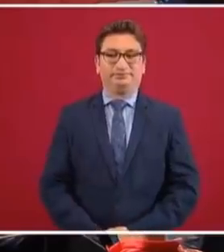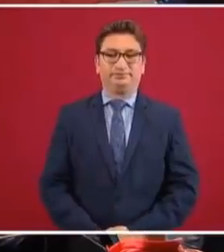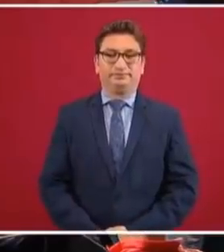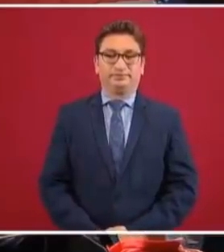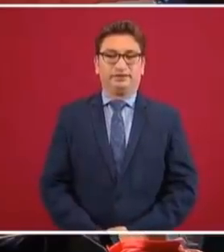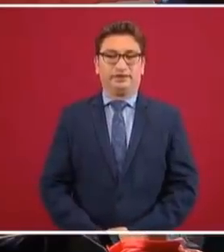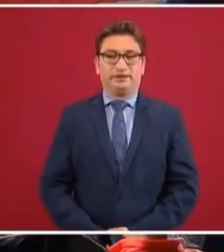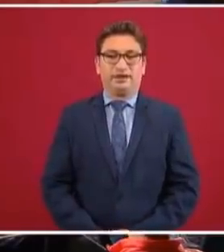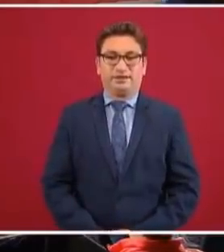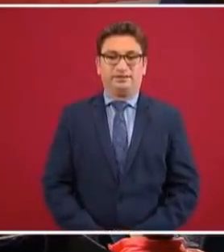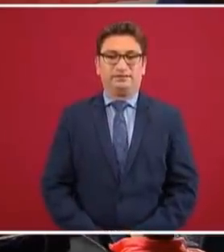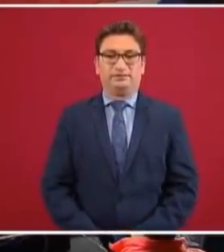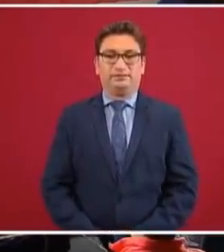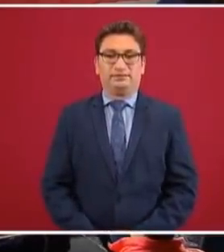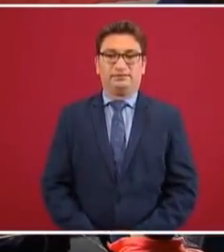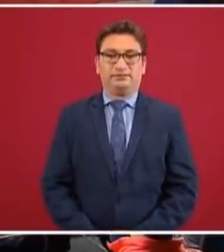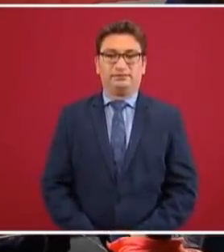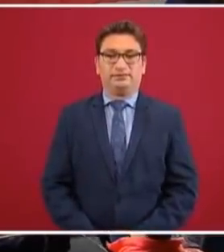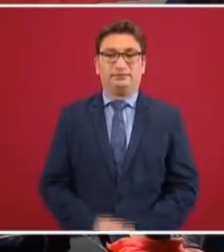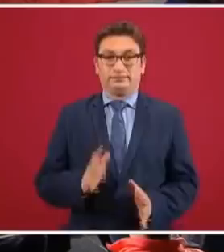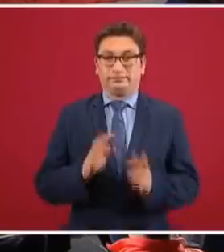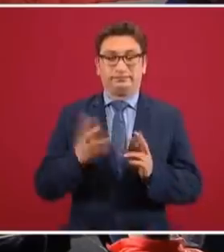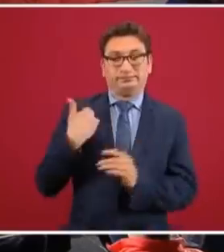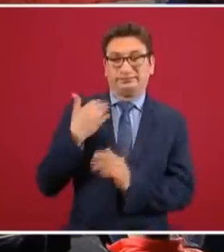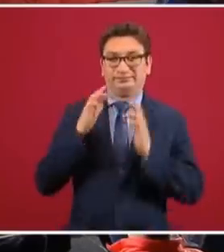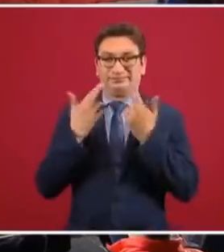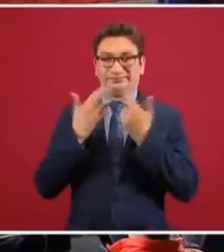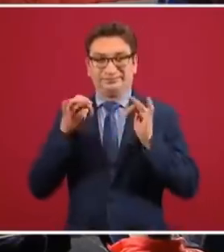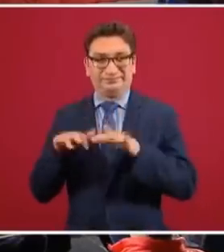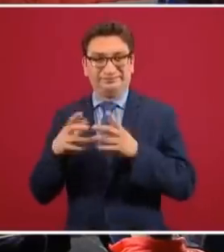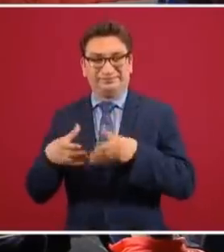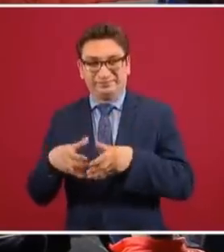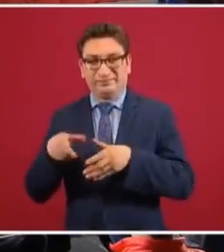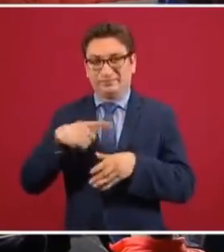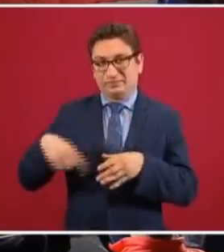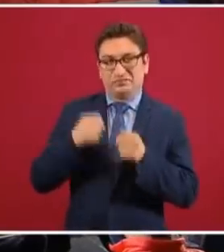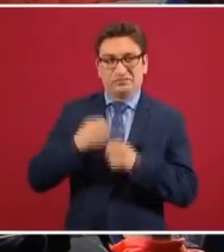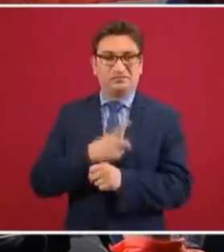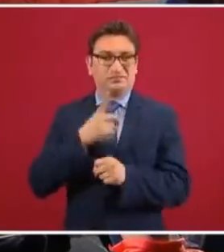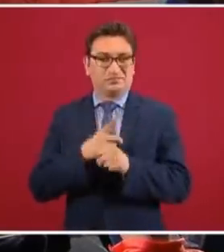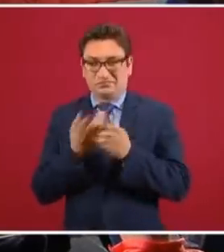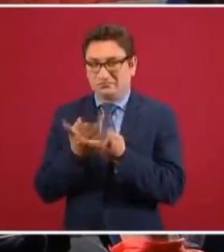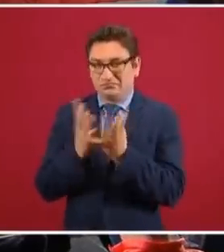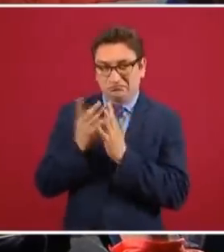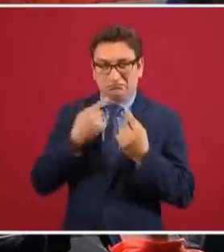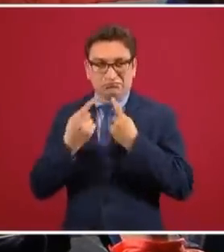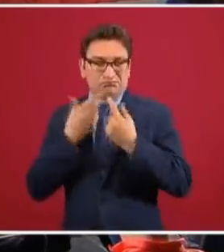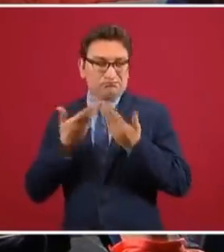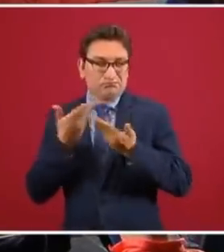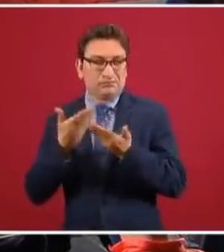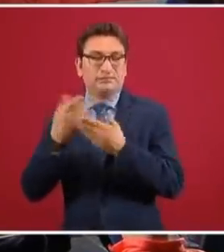Es que la reunión del Gabinete de Seguridad se